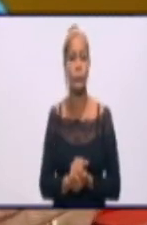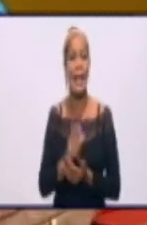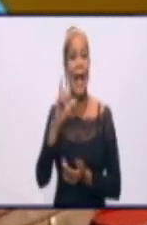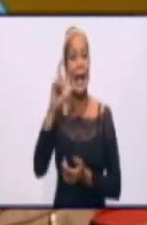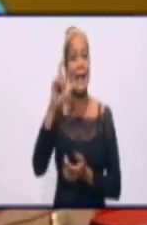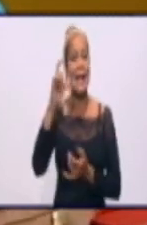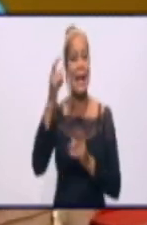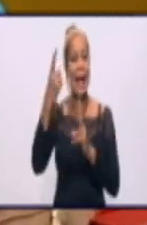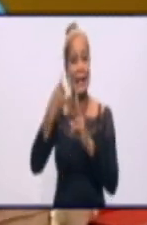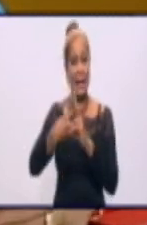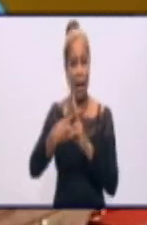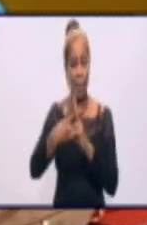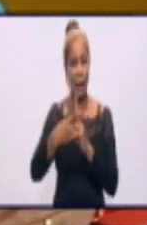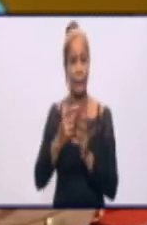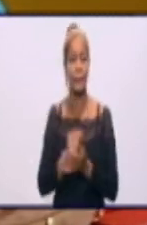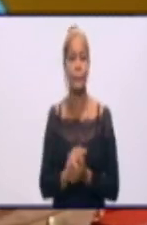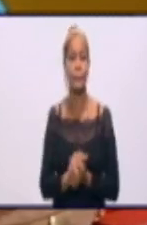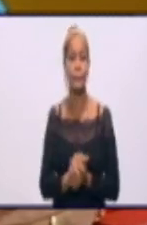segunda subestación de Guisa,